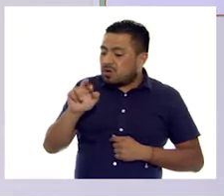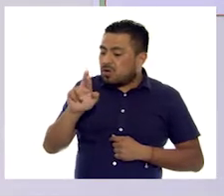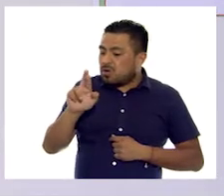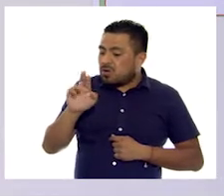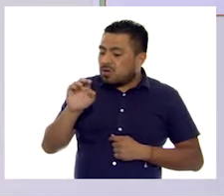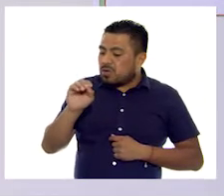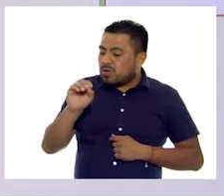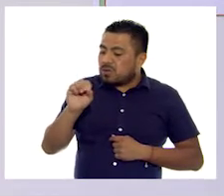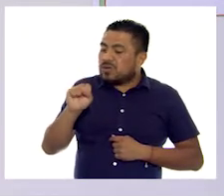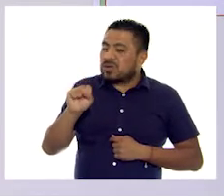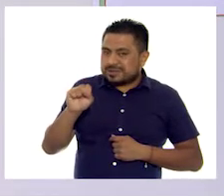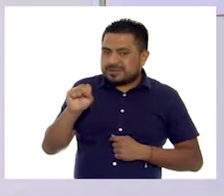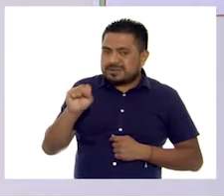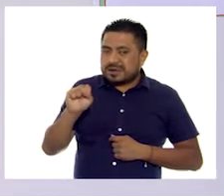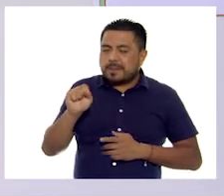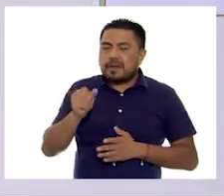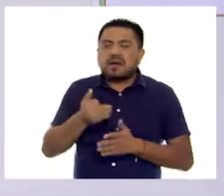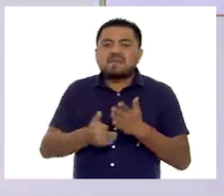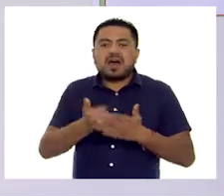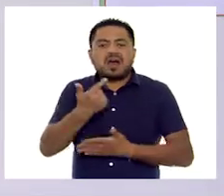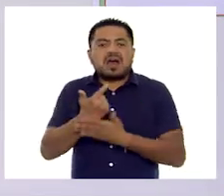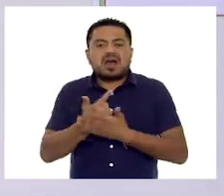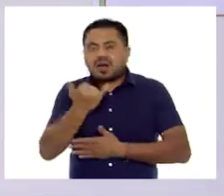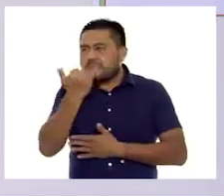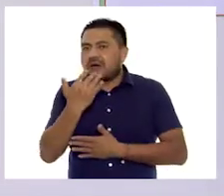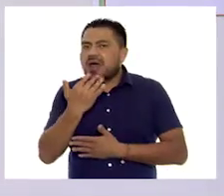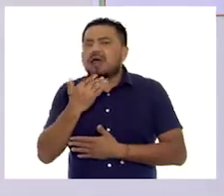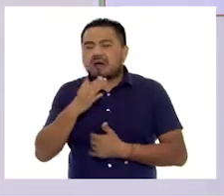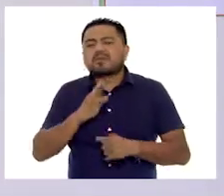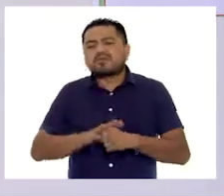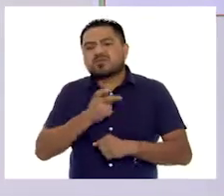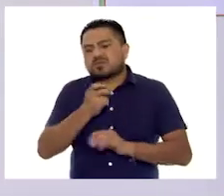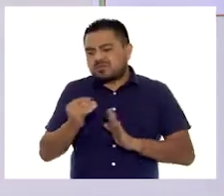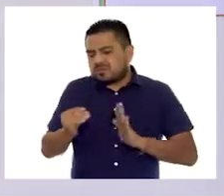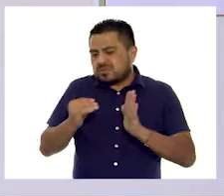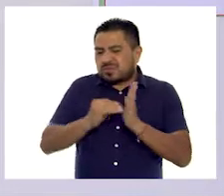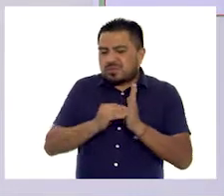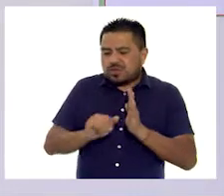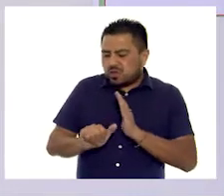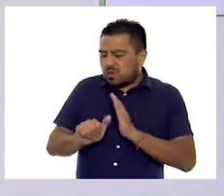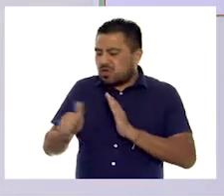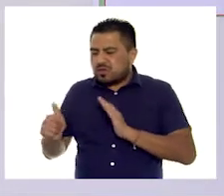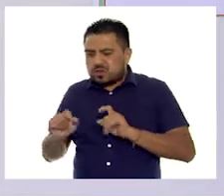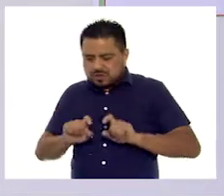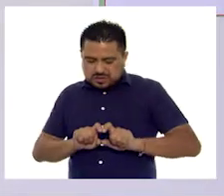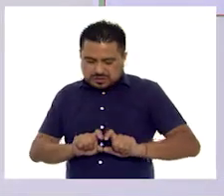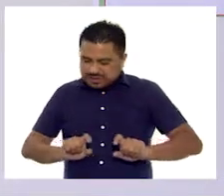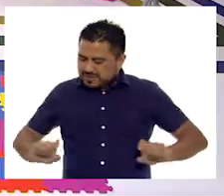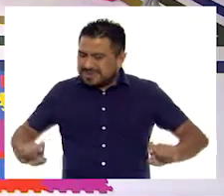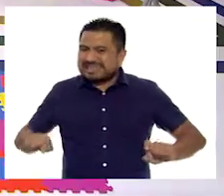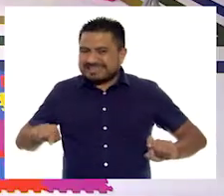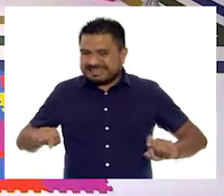en nuestra lista de imágenes. Por lo tanto, vamos a registrarlo en otro. Ajá.